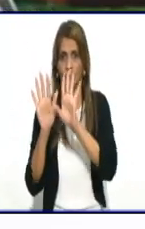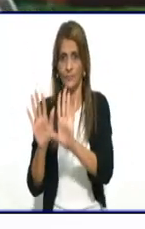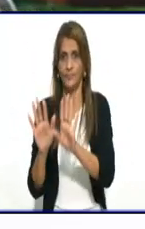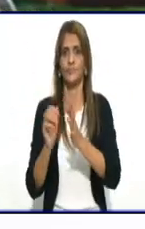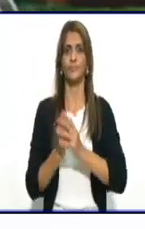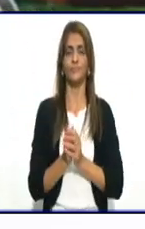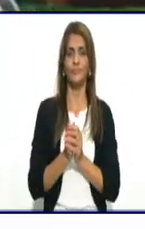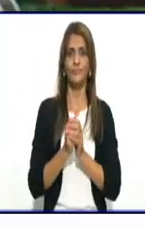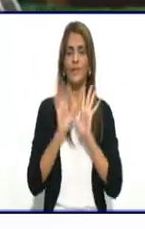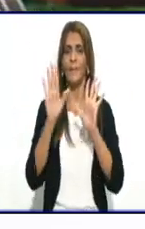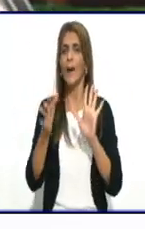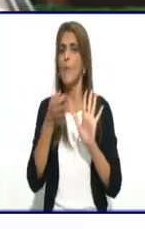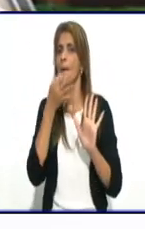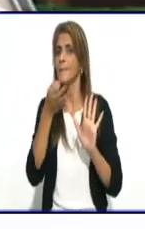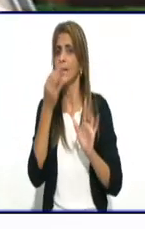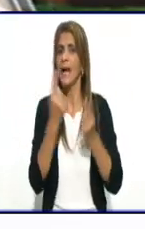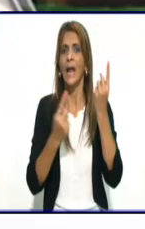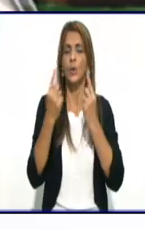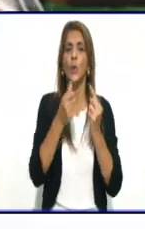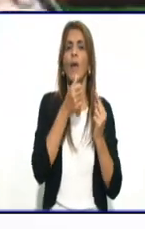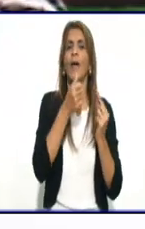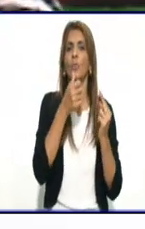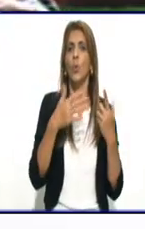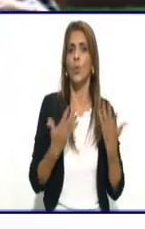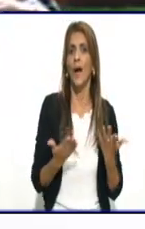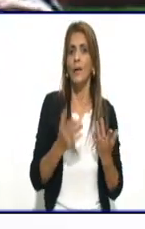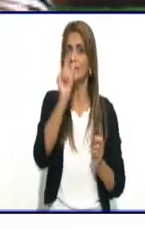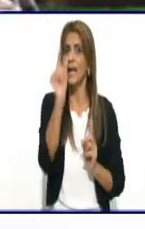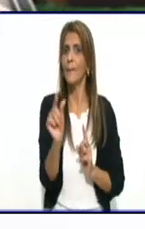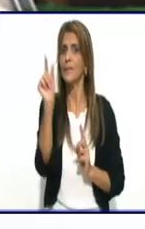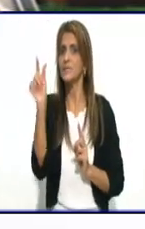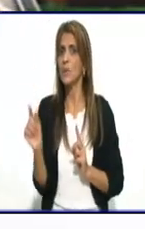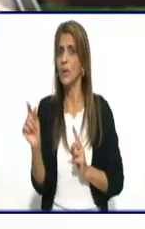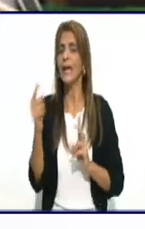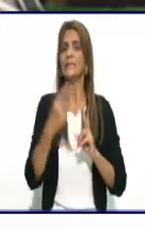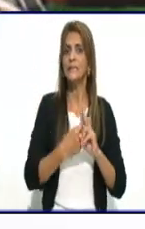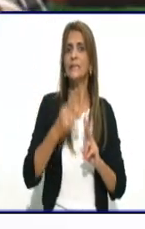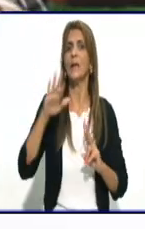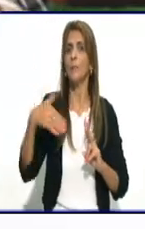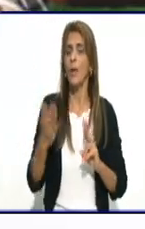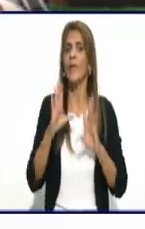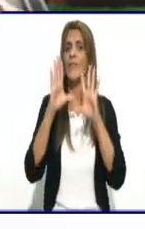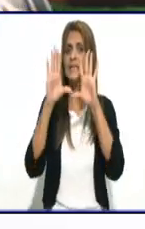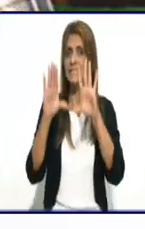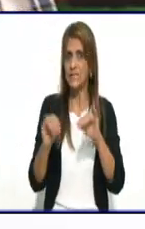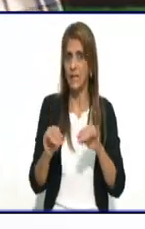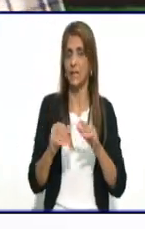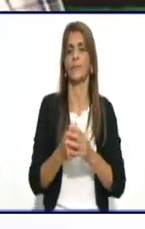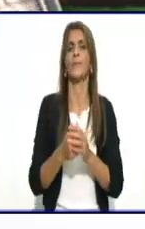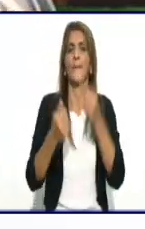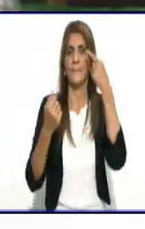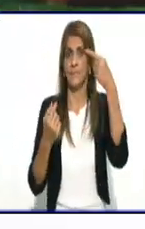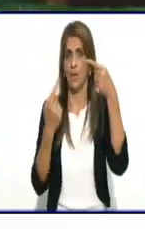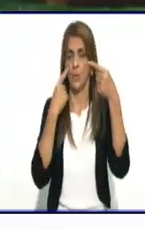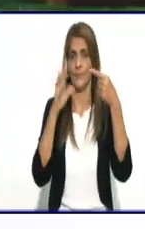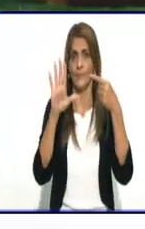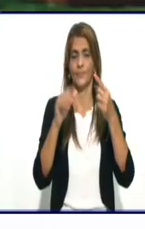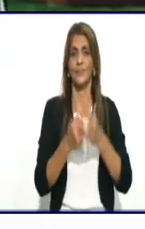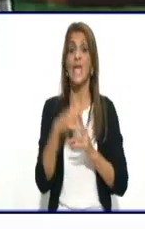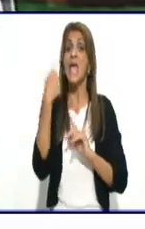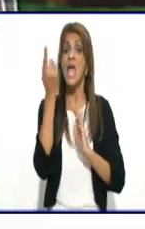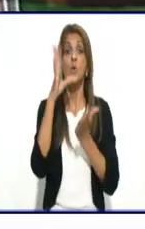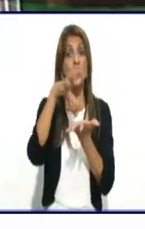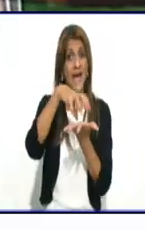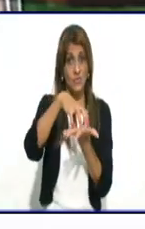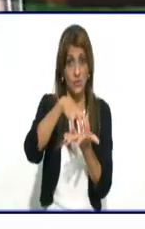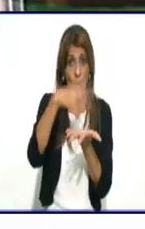salir de un grupo de dudas de las personas y después decirle si su zona queda o no cerrada. Primero, en una zona